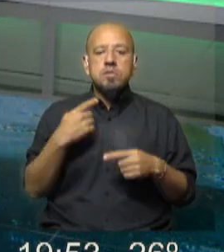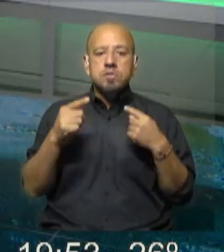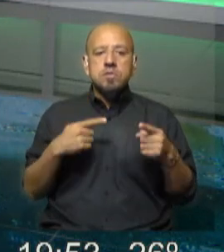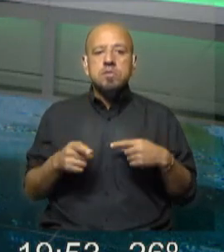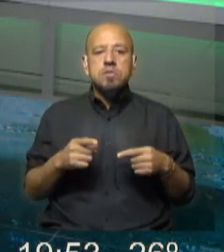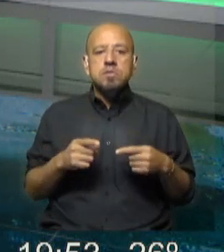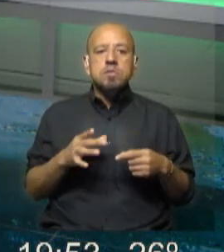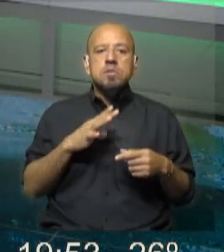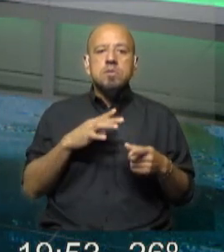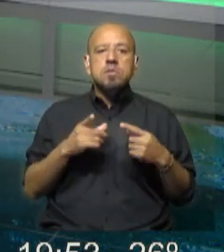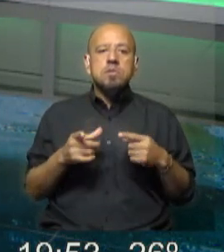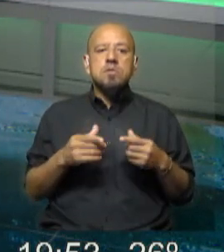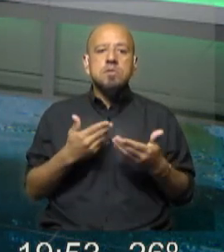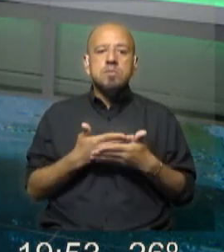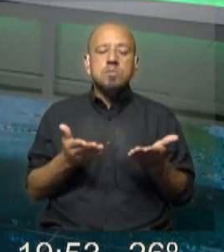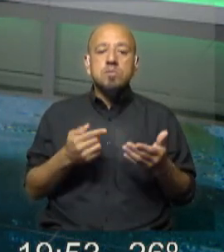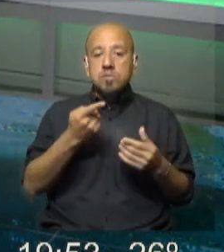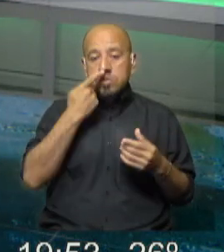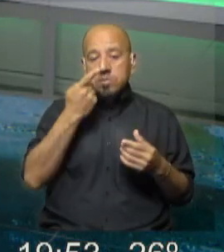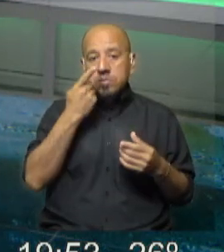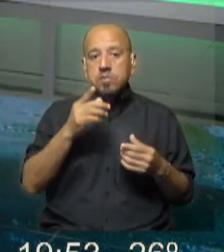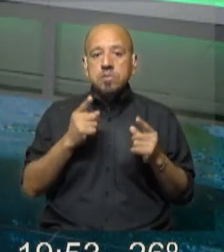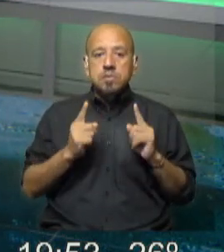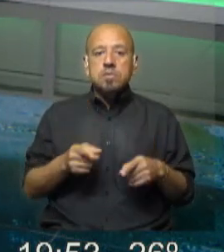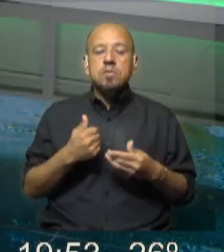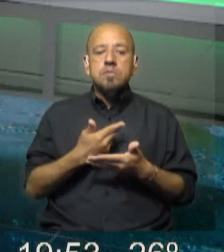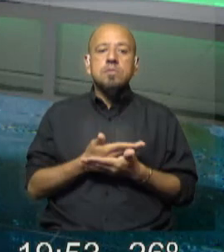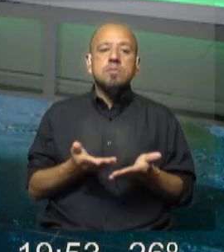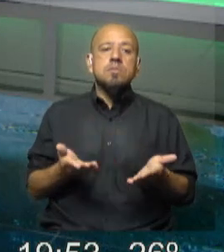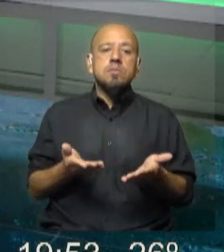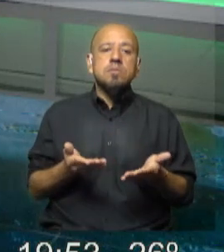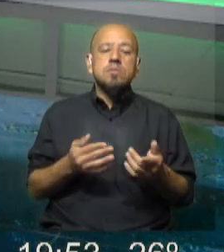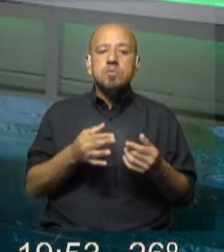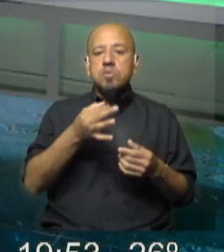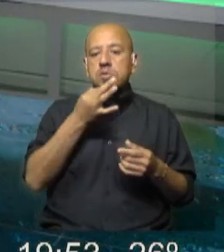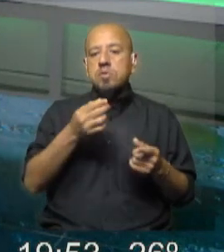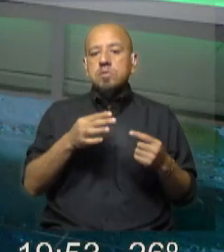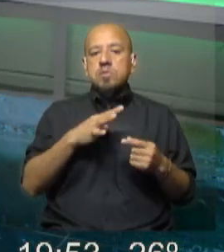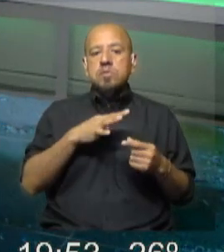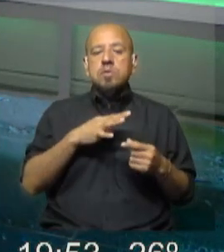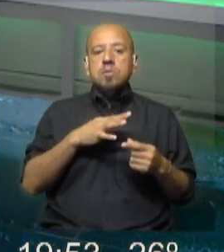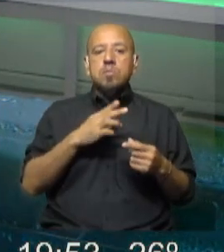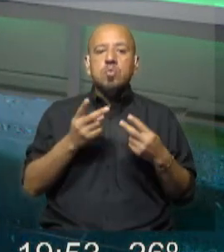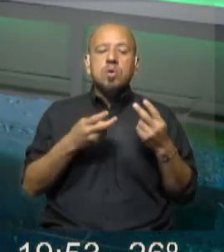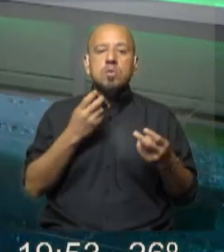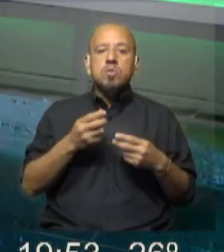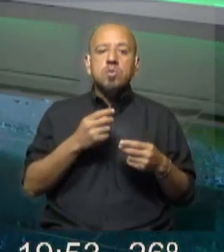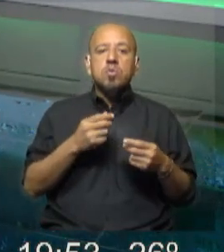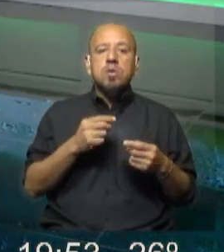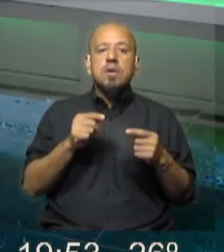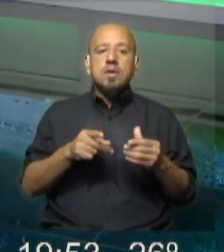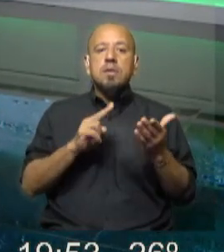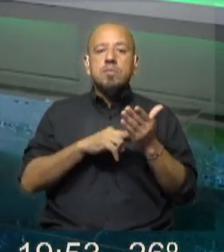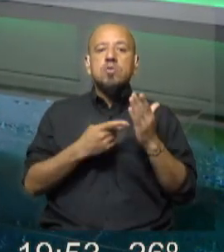parlamentarios que han mostrado interés, también presentado autoridades. Según nos han dicho, bueno, están tratando de que este proyecto